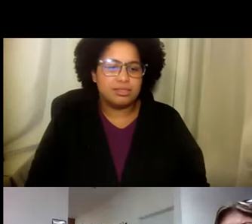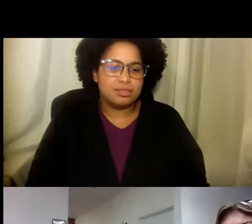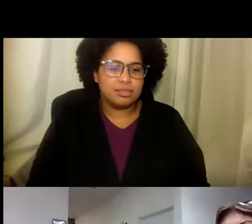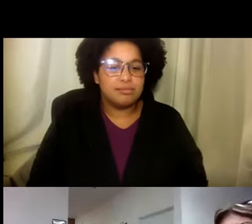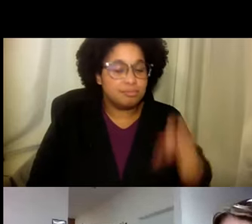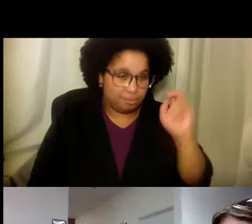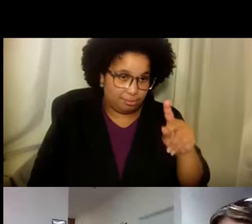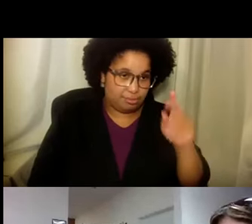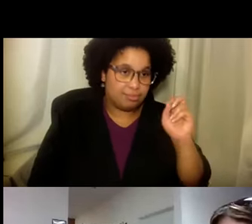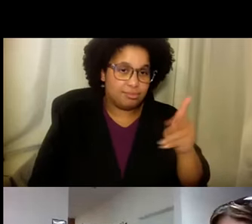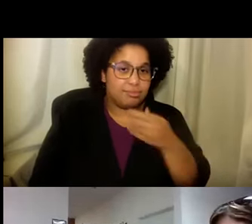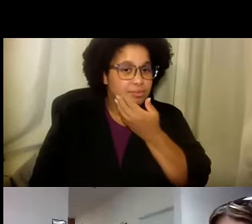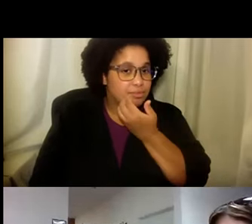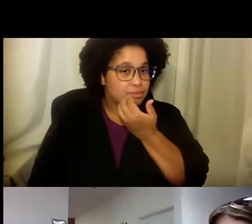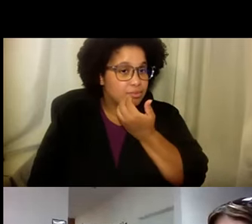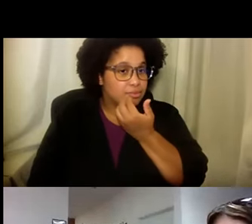Muy bien. Muy bien.